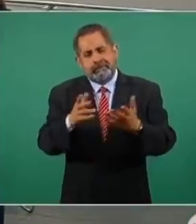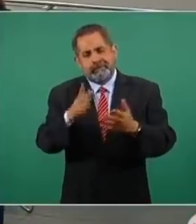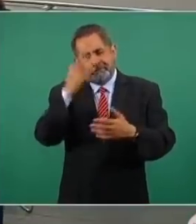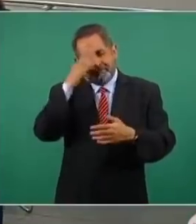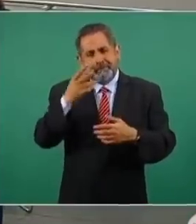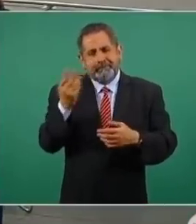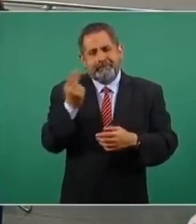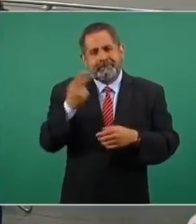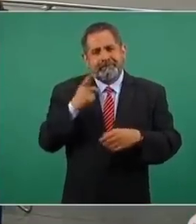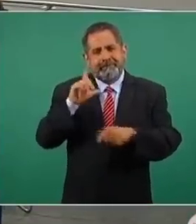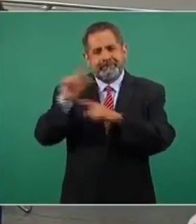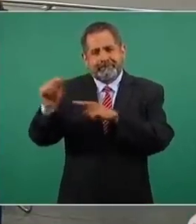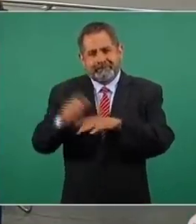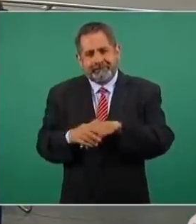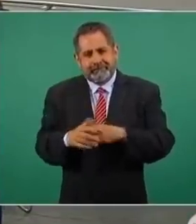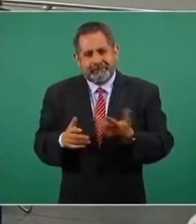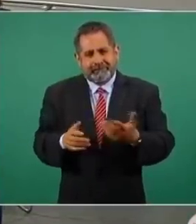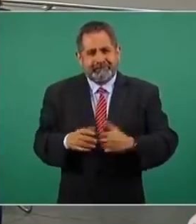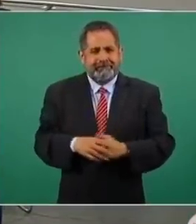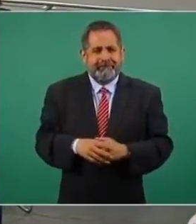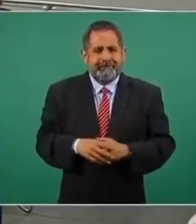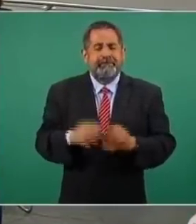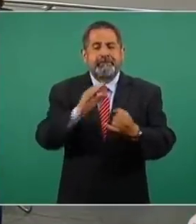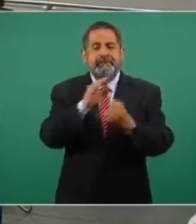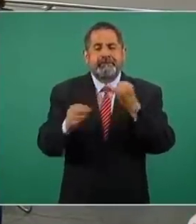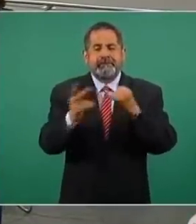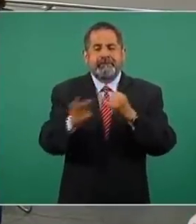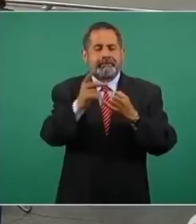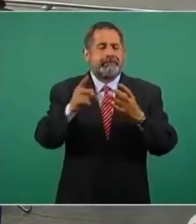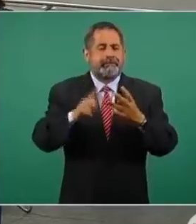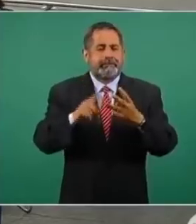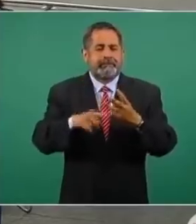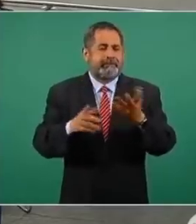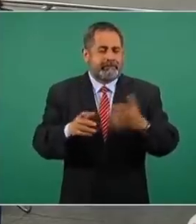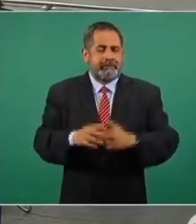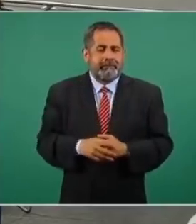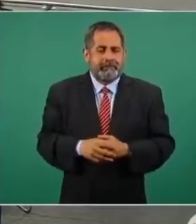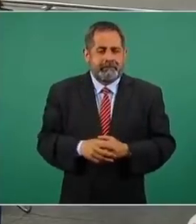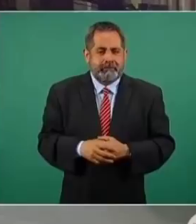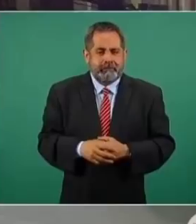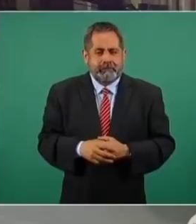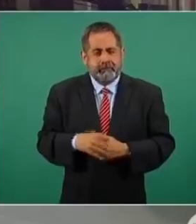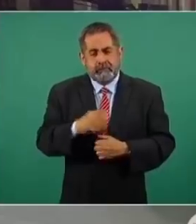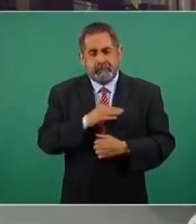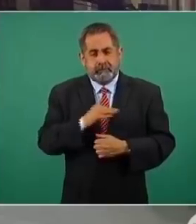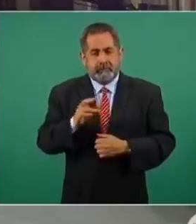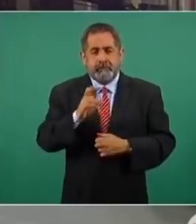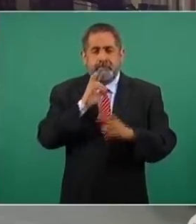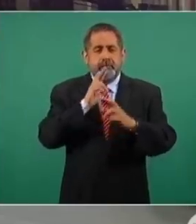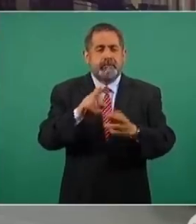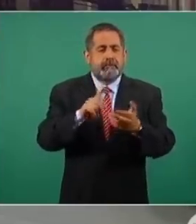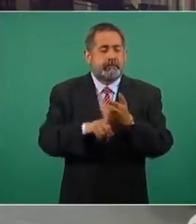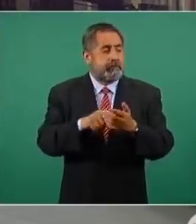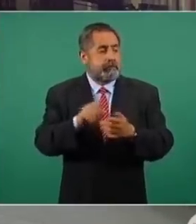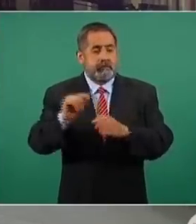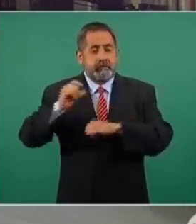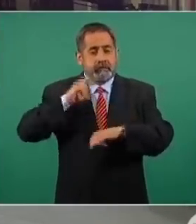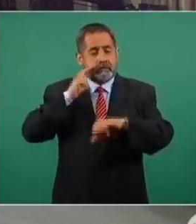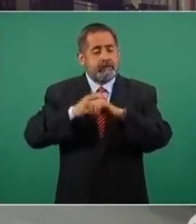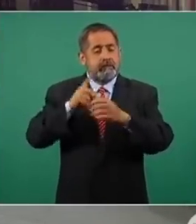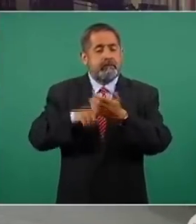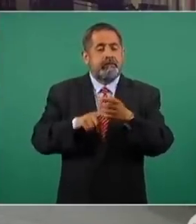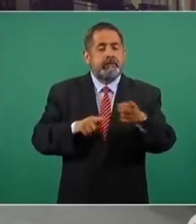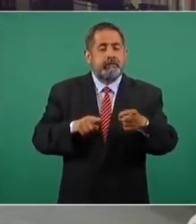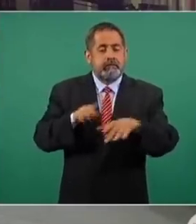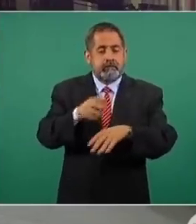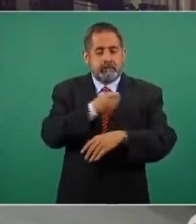que ya me tengo que... La última pregunta nada más igual esta la puede contestar las autoridades sanitarias tiene que ver con